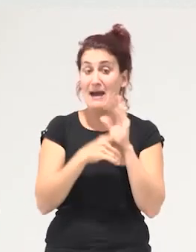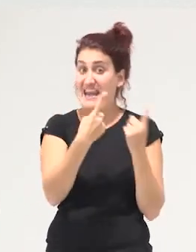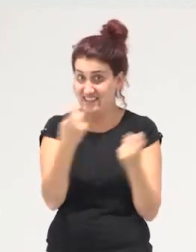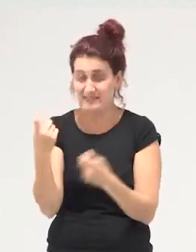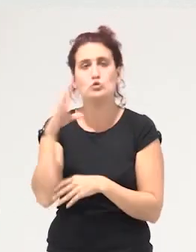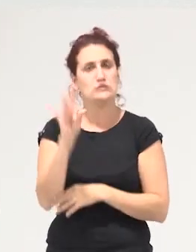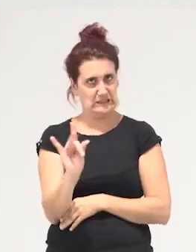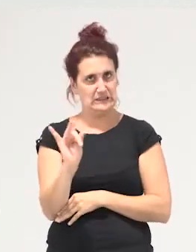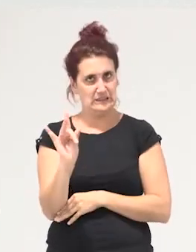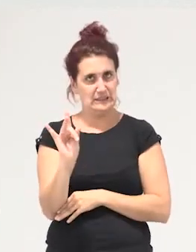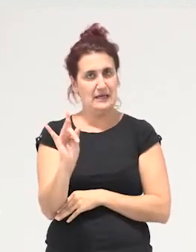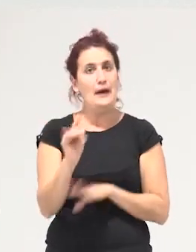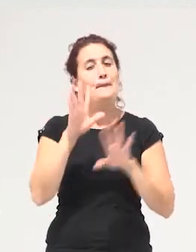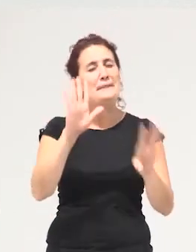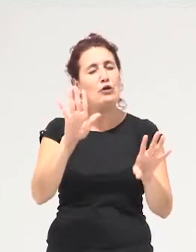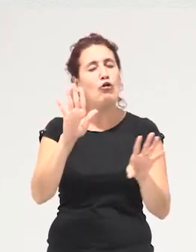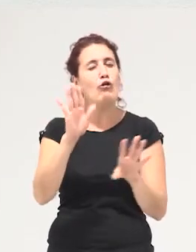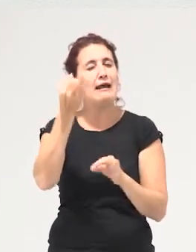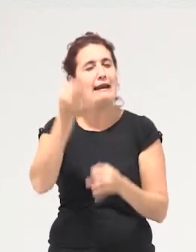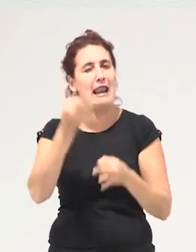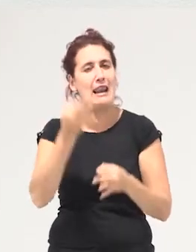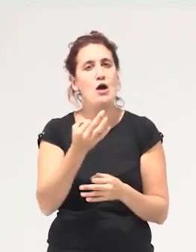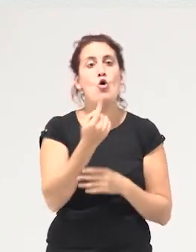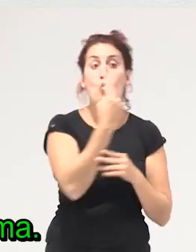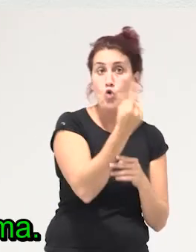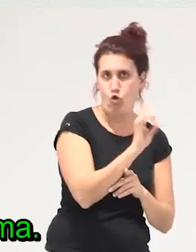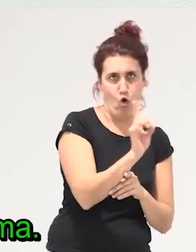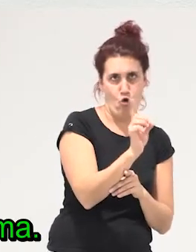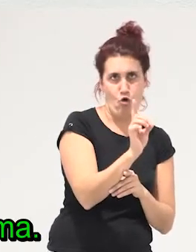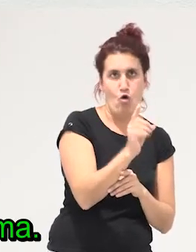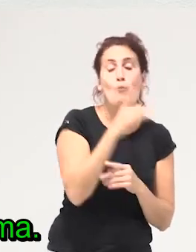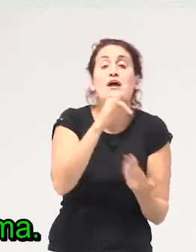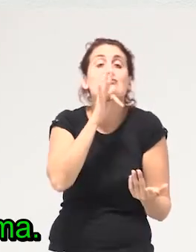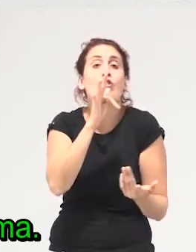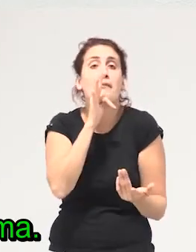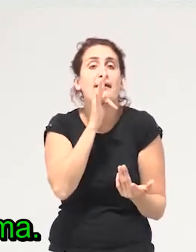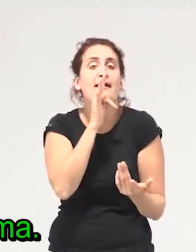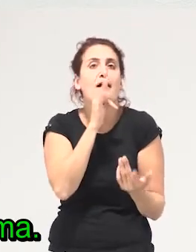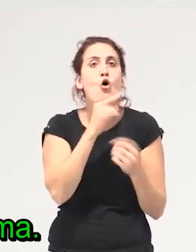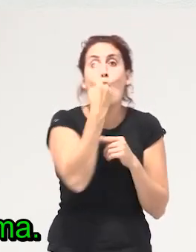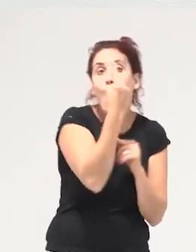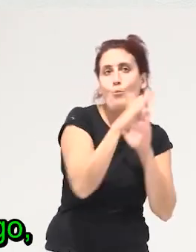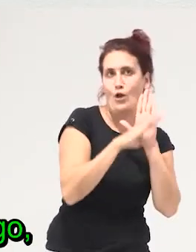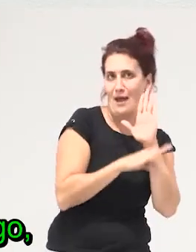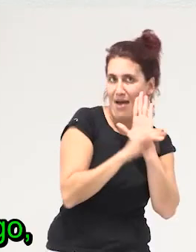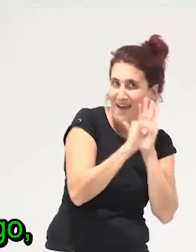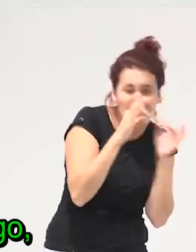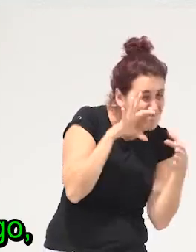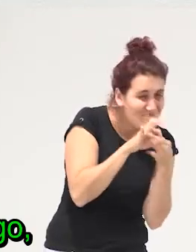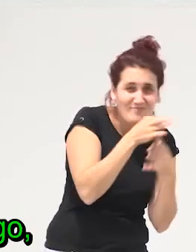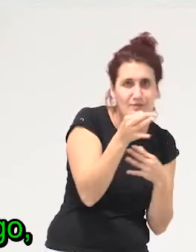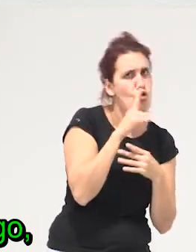sí pero más bien probablemente necesitemos no uno porque todavía no tenemos un programa probablemente